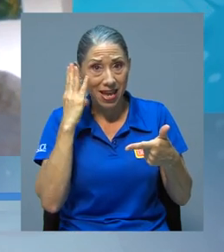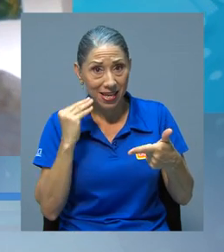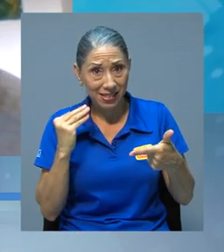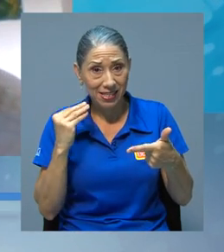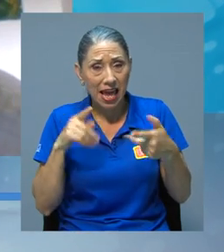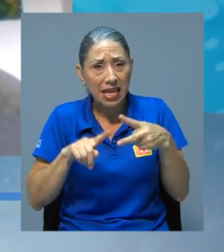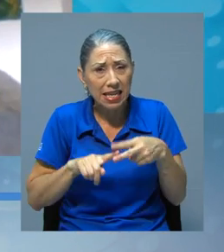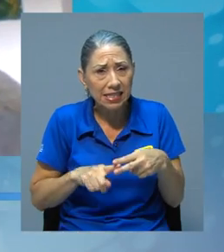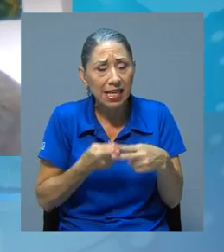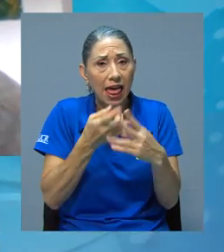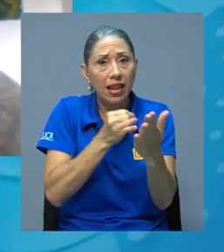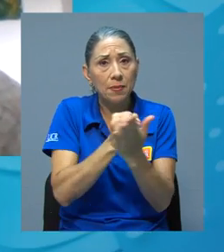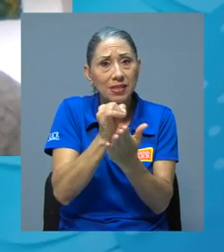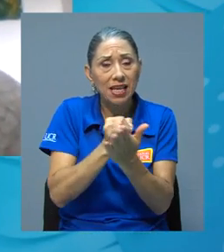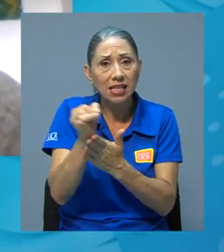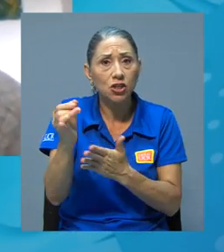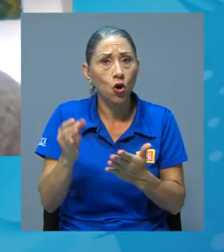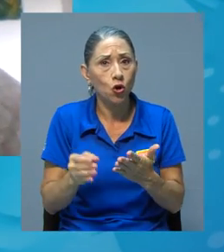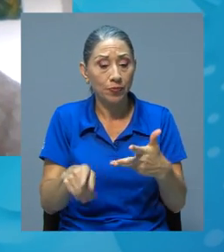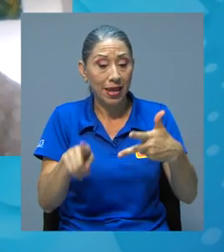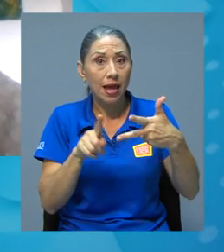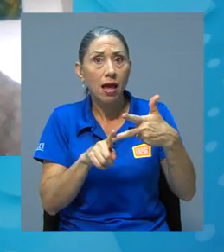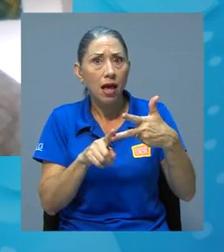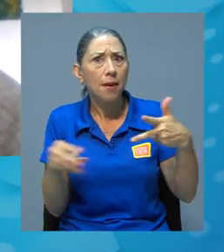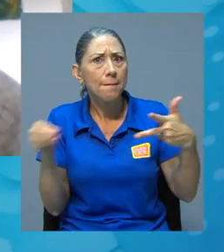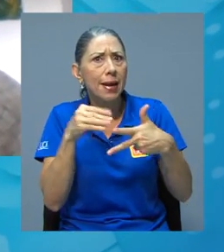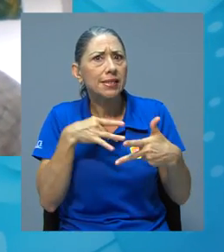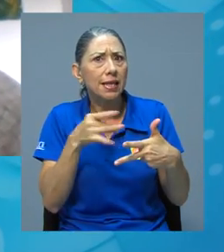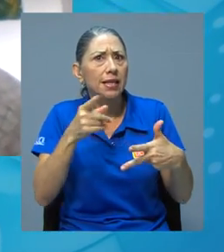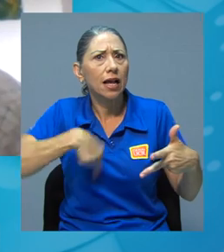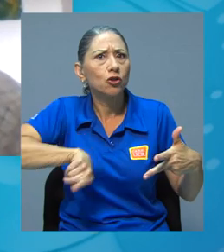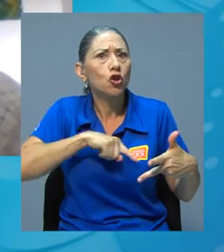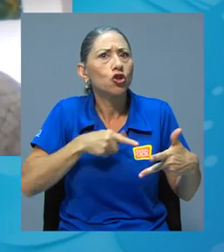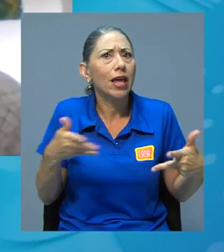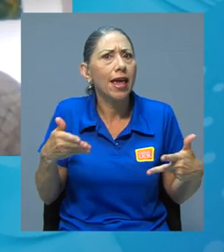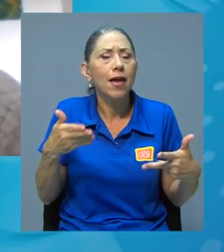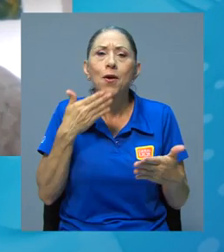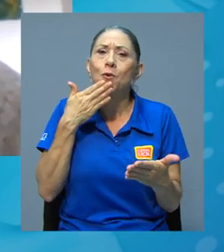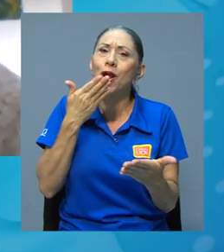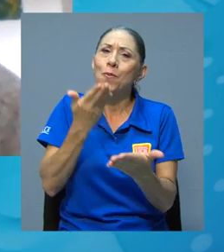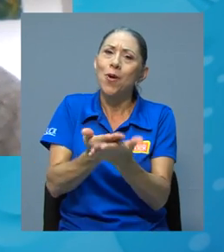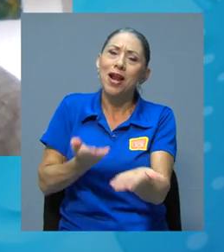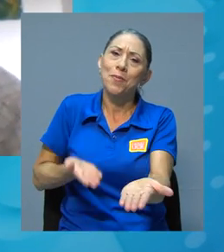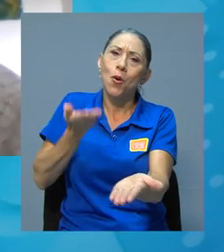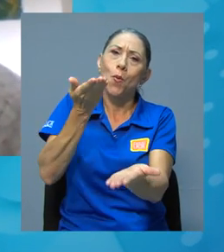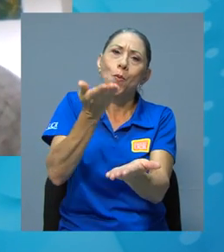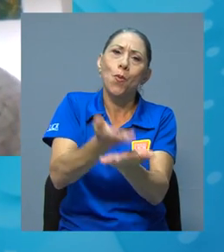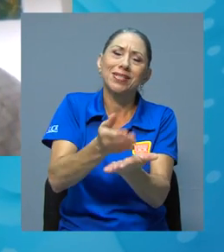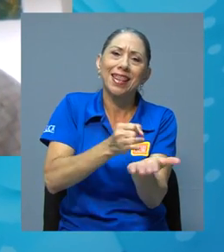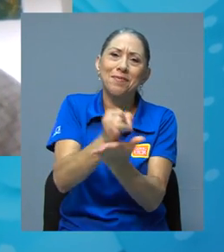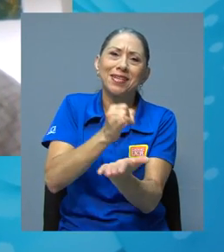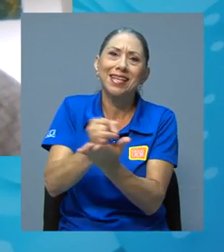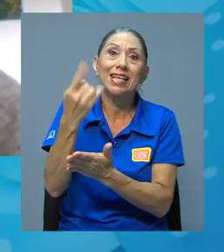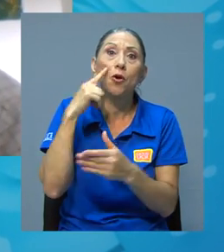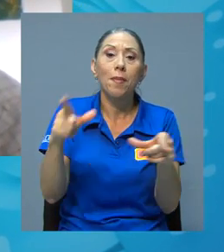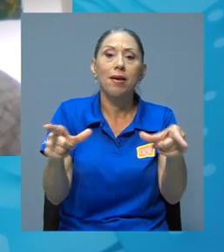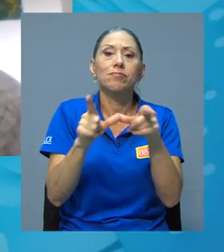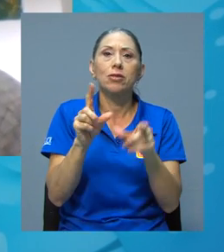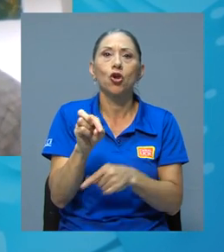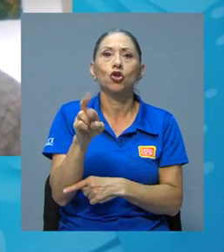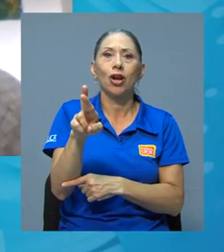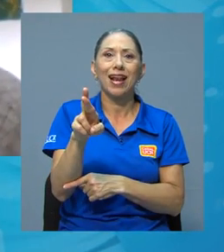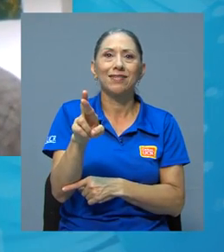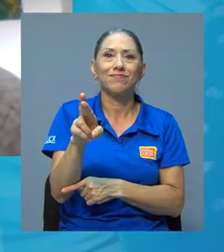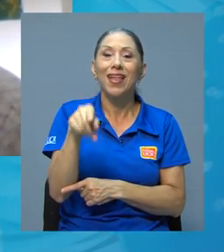inicial en investigación y lo que más nos interesa a nosotros es una muy buena propuesta de investigación doctoral, es decir, un